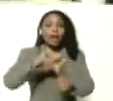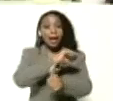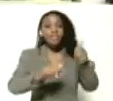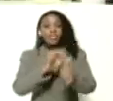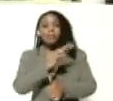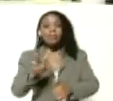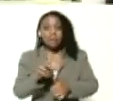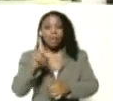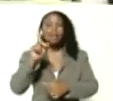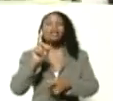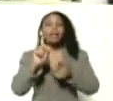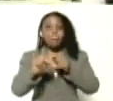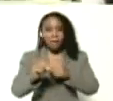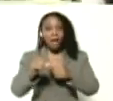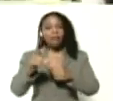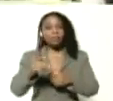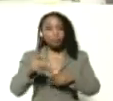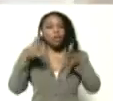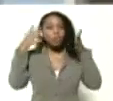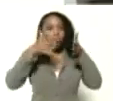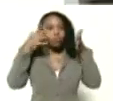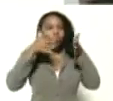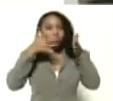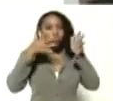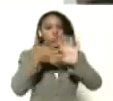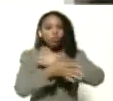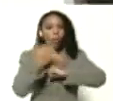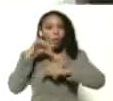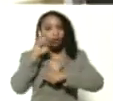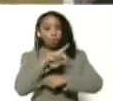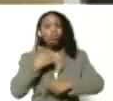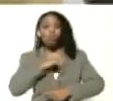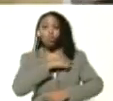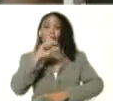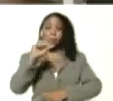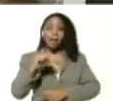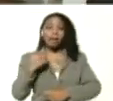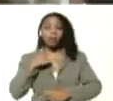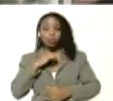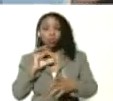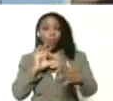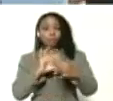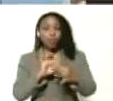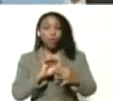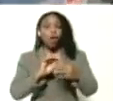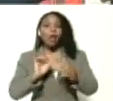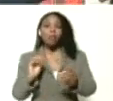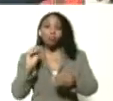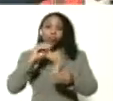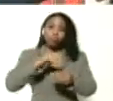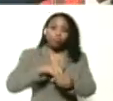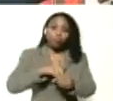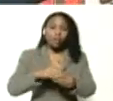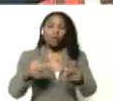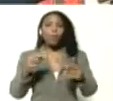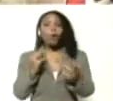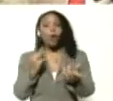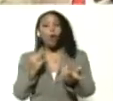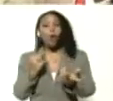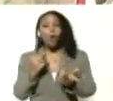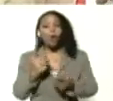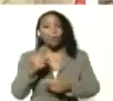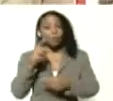nos dio algunas orientaciones. Y allí entonces nosotros tuvimos los ANCLA, surge la incorporación de VIVE como canal educativo,